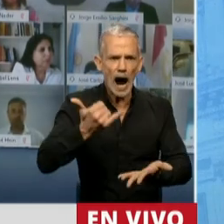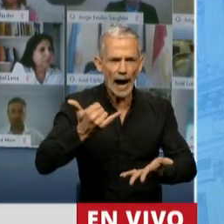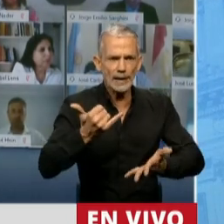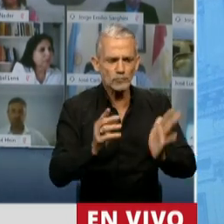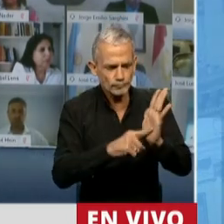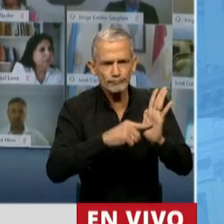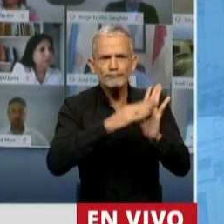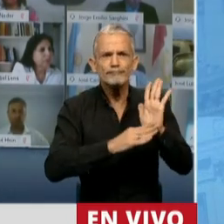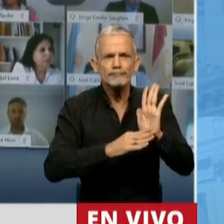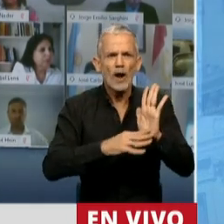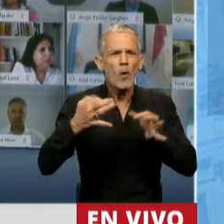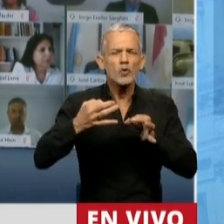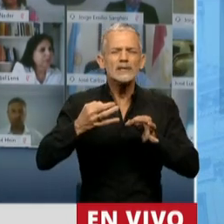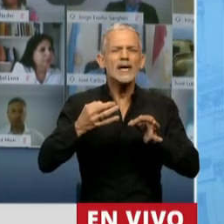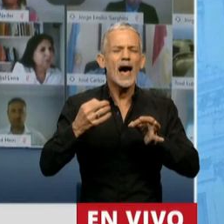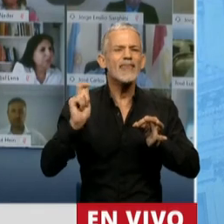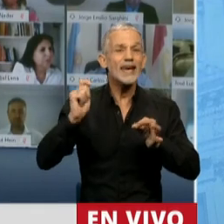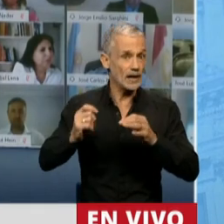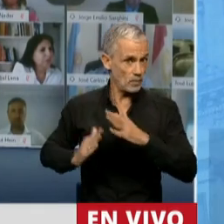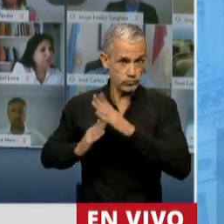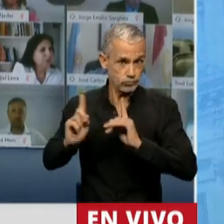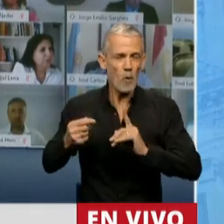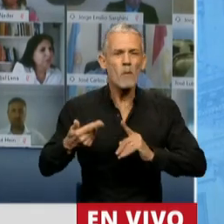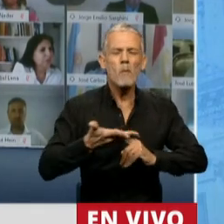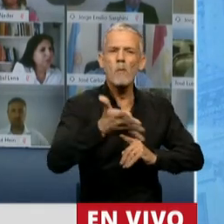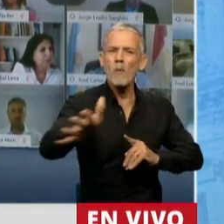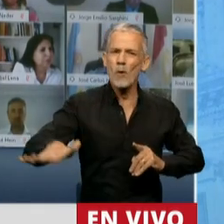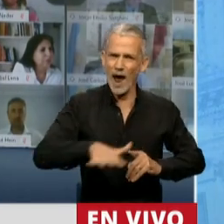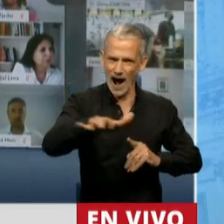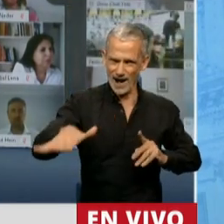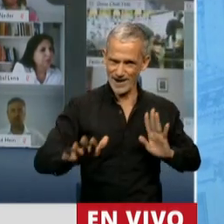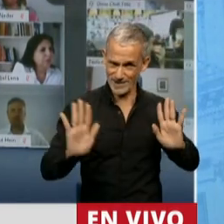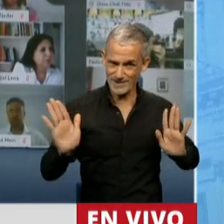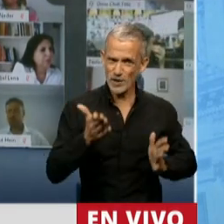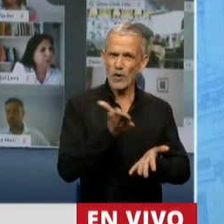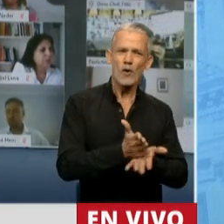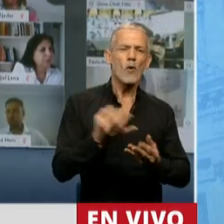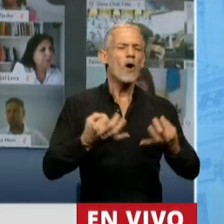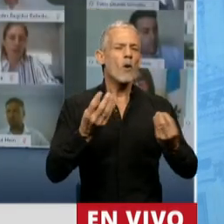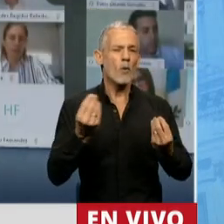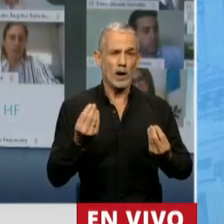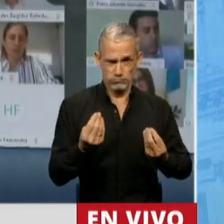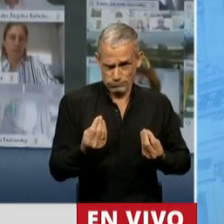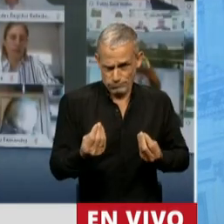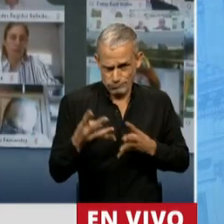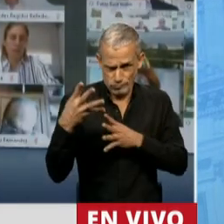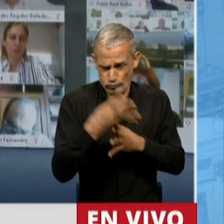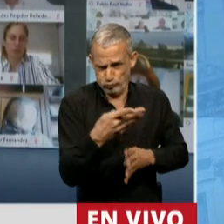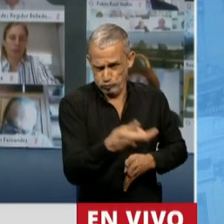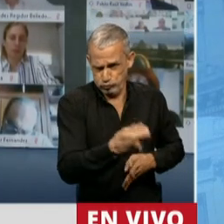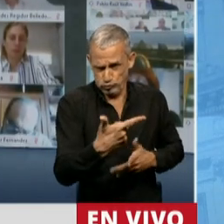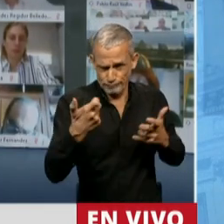establezca la justicia popular. Y la herramienta de esta justicia, como ya sabemos, no era otra cosa que el ejército montonero.